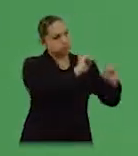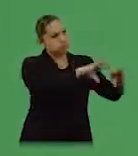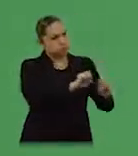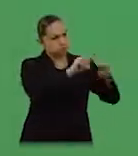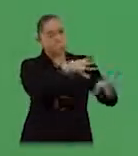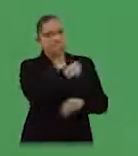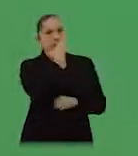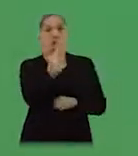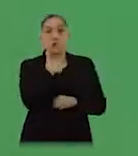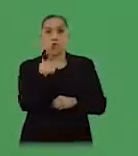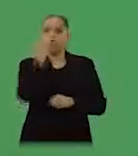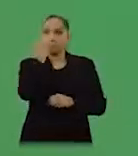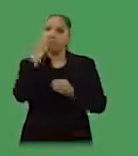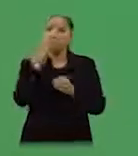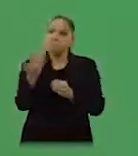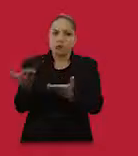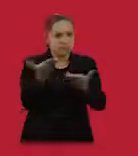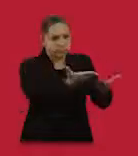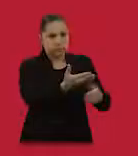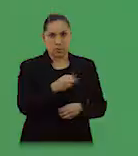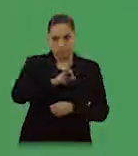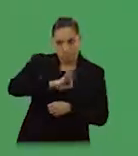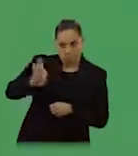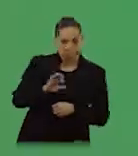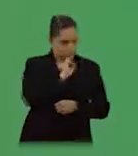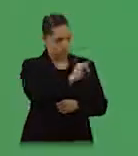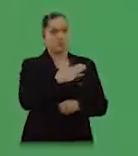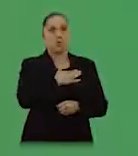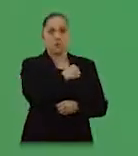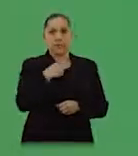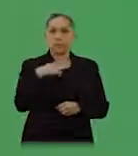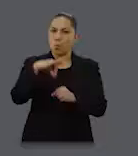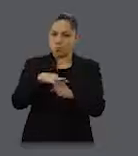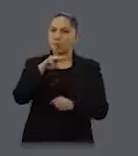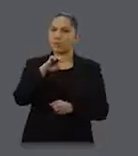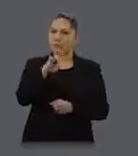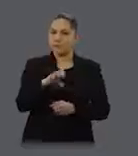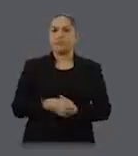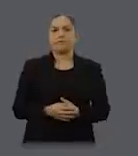niños a la escuela, yo llevaré buenas escuelas a los niños, ¿se puede? Se debe, es nuestra obligación. Vota por MID.